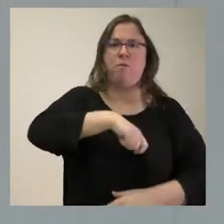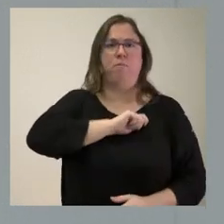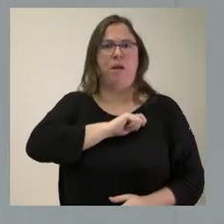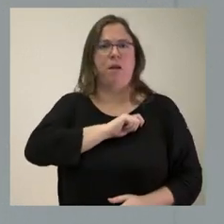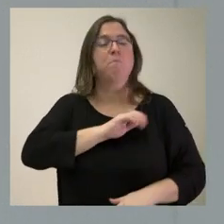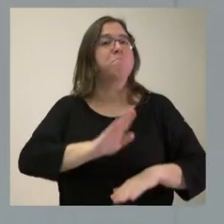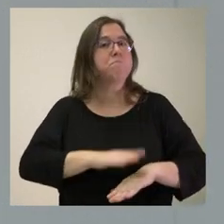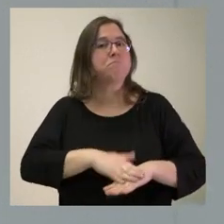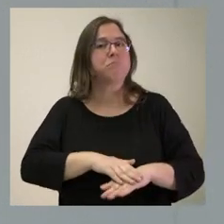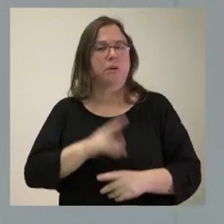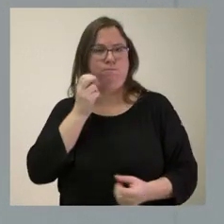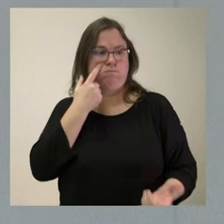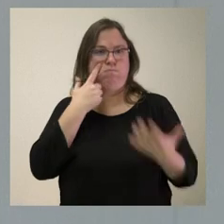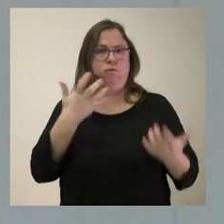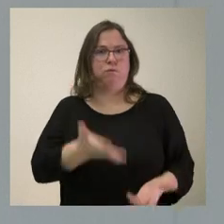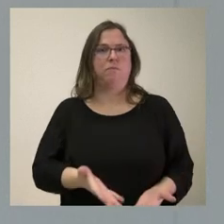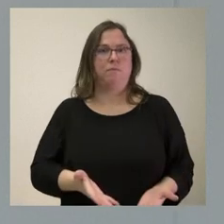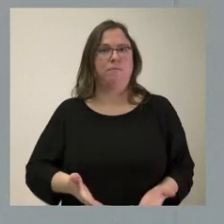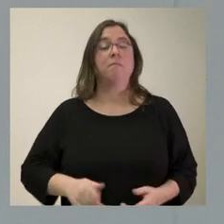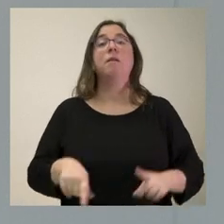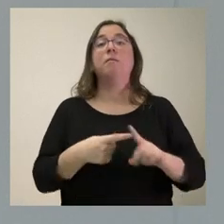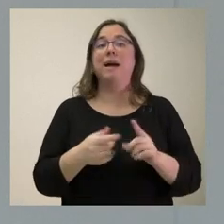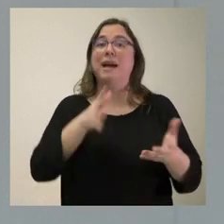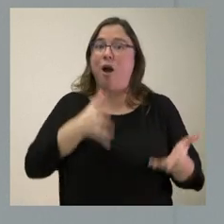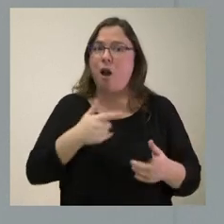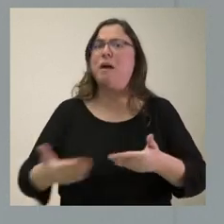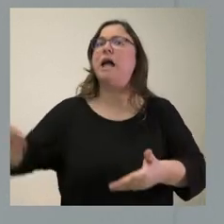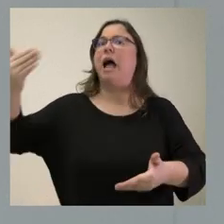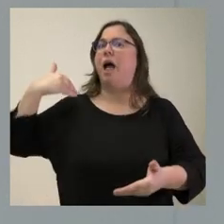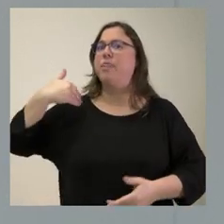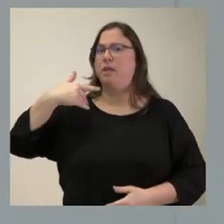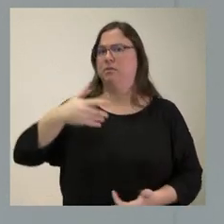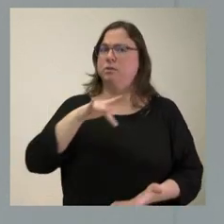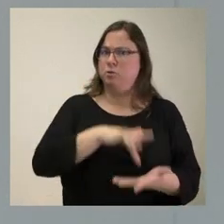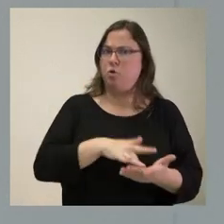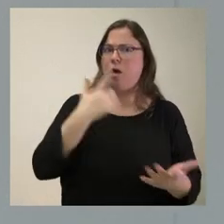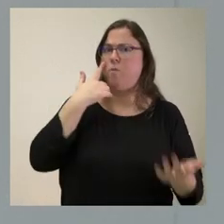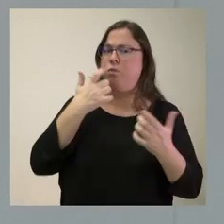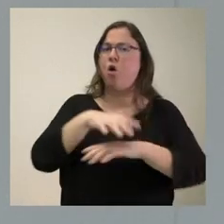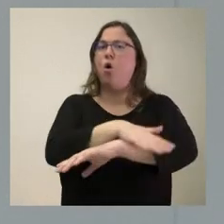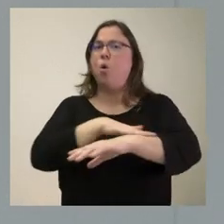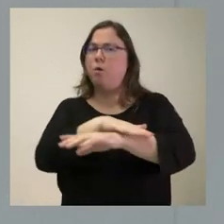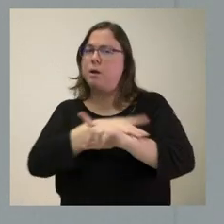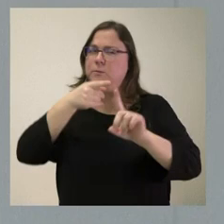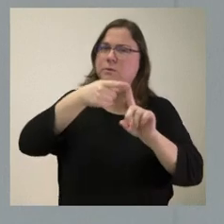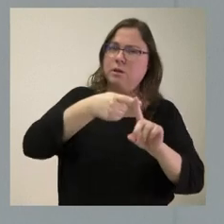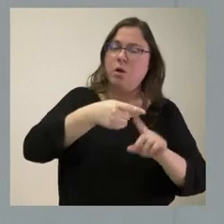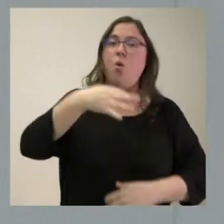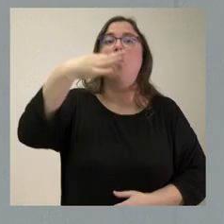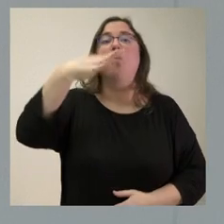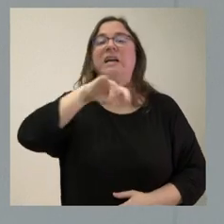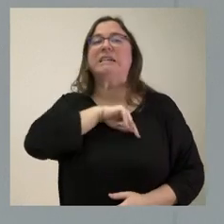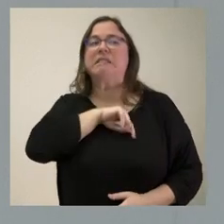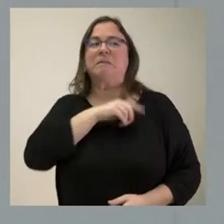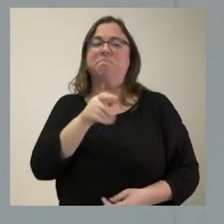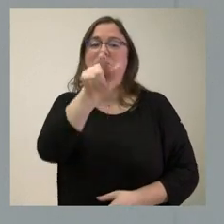de esta forma que estamos viendo en este momento y en momentos anteriores. No la única ocasión que vemos por parte del Gobierno, ni es la única sensación que los ciudadanos